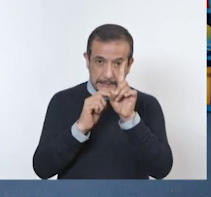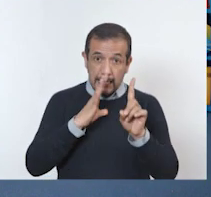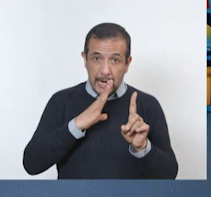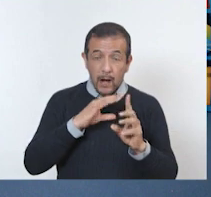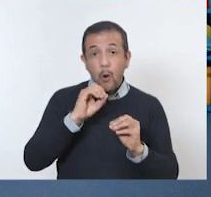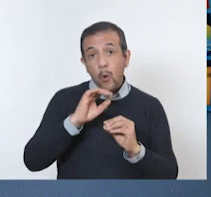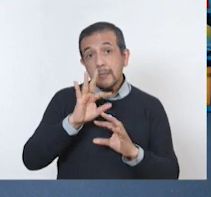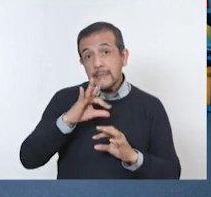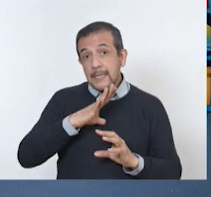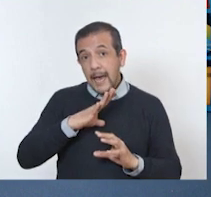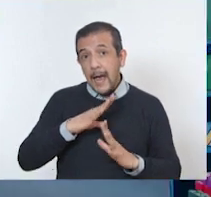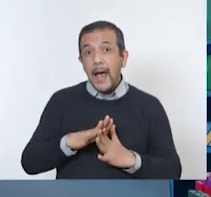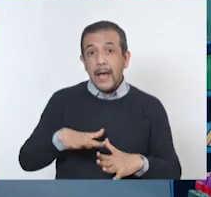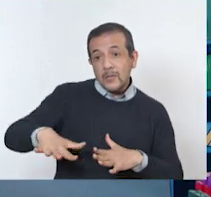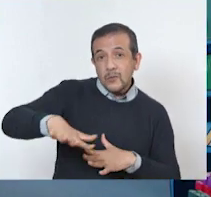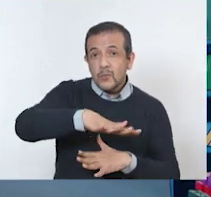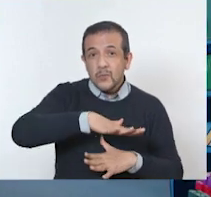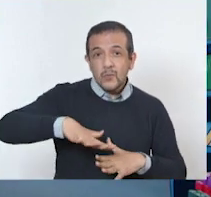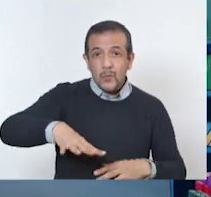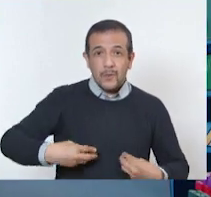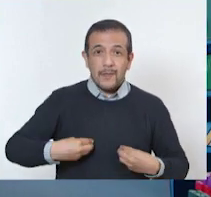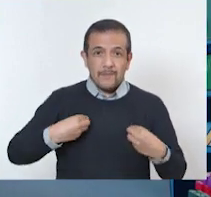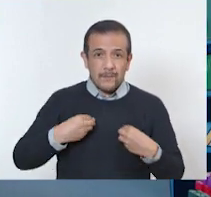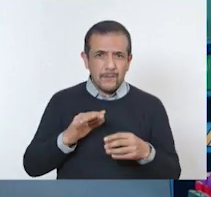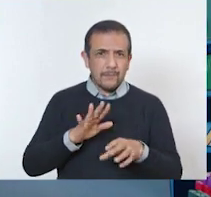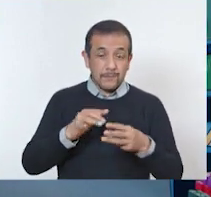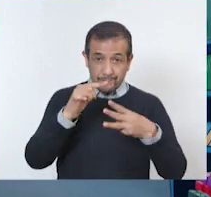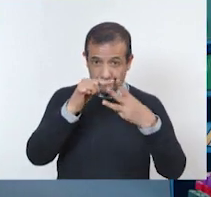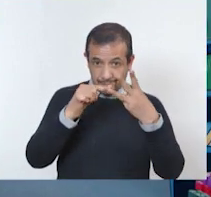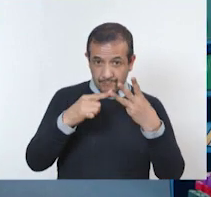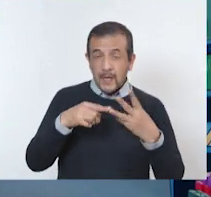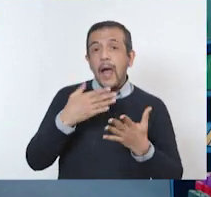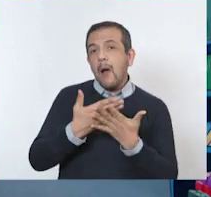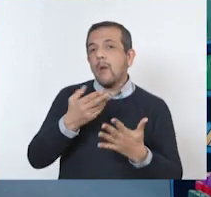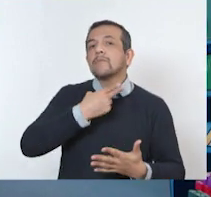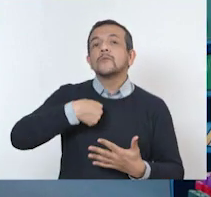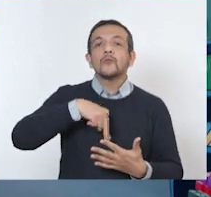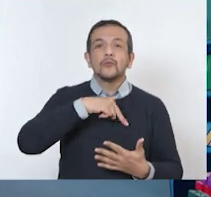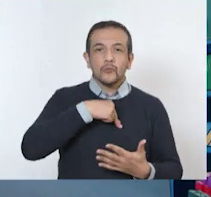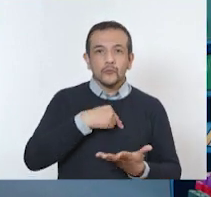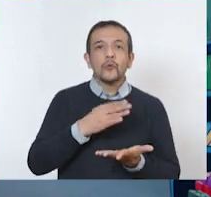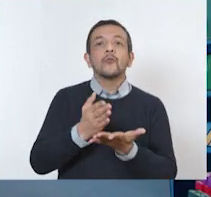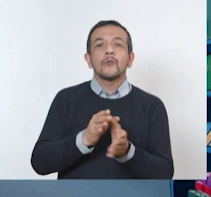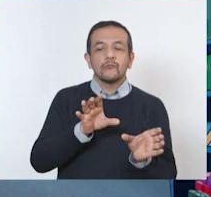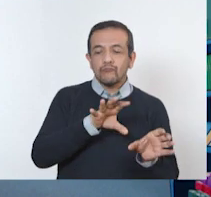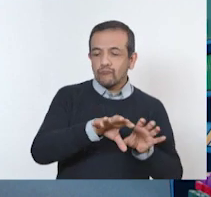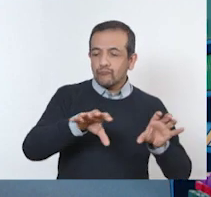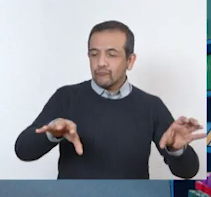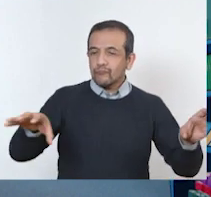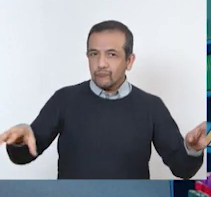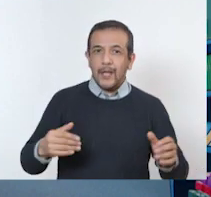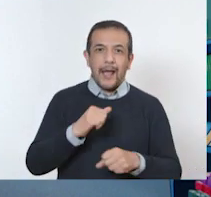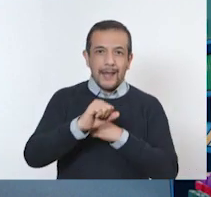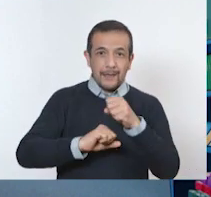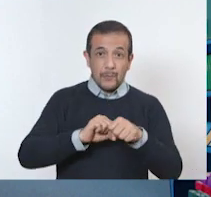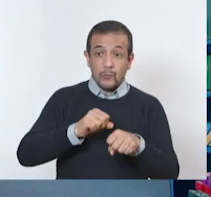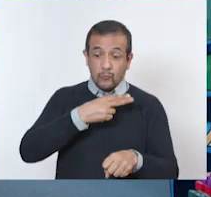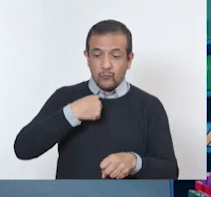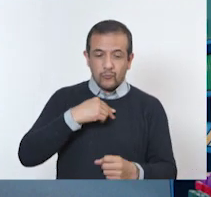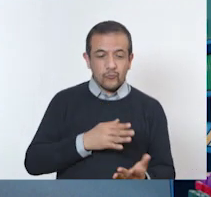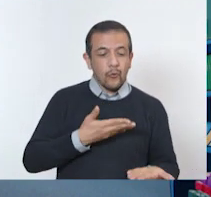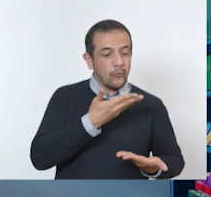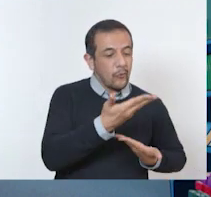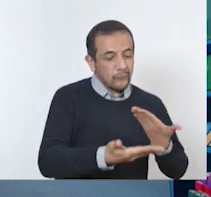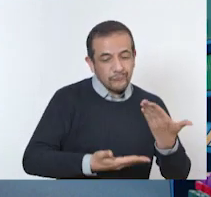en el que se desarrolla. El día de hoy vamos a ver cómo se clasifican a partir de nuestra convivencia con